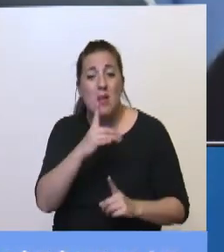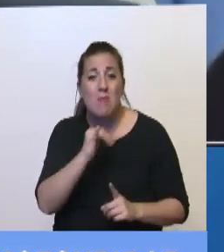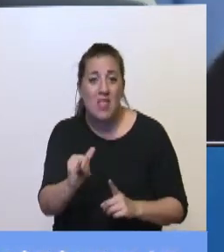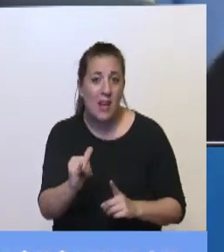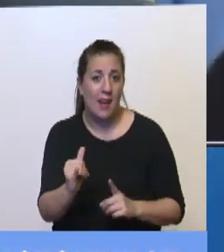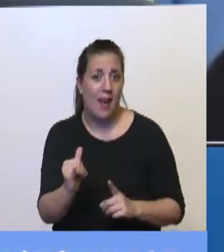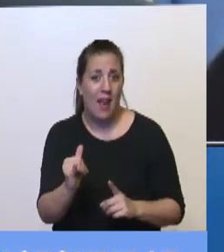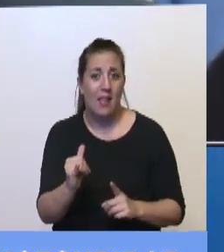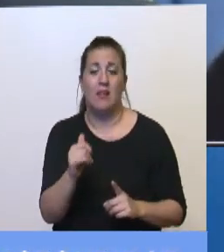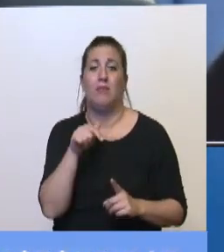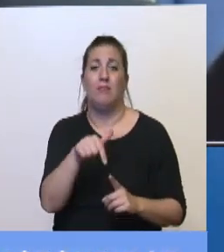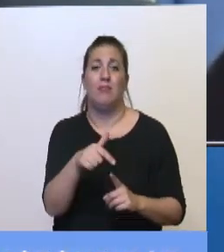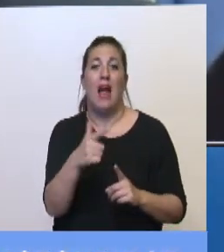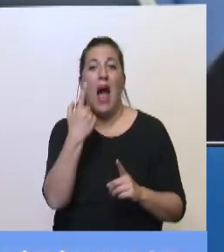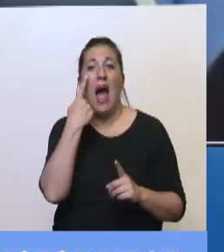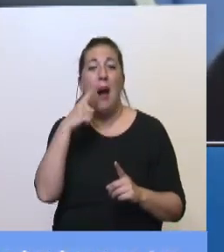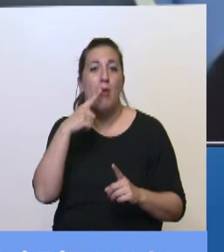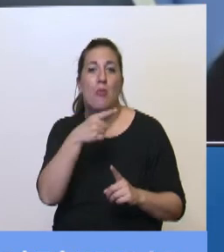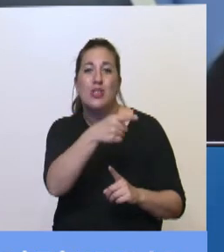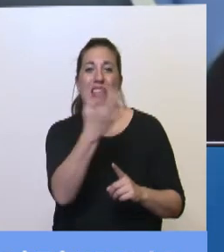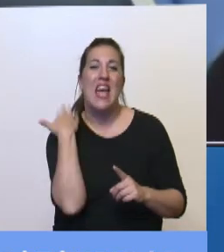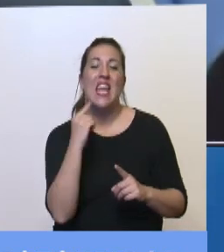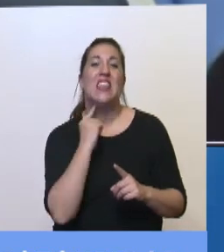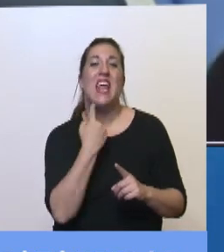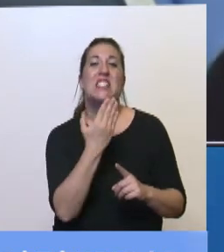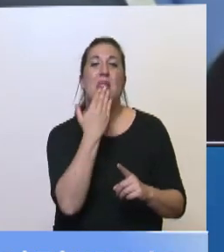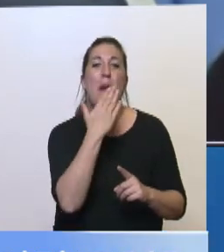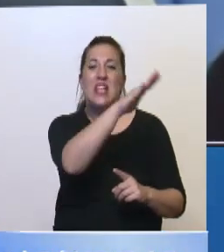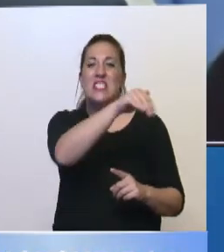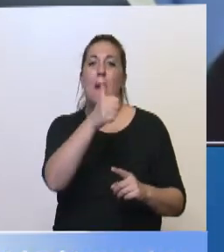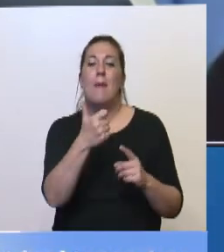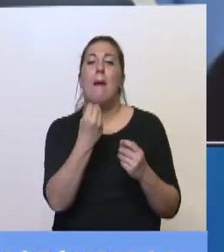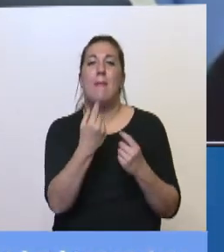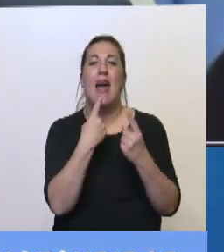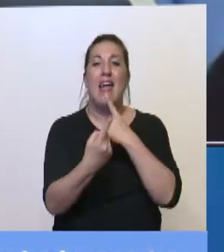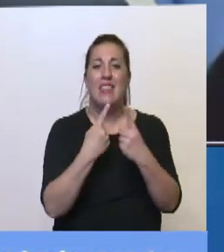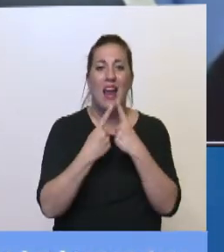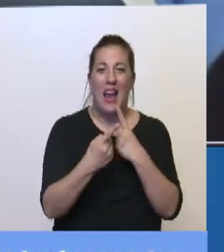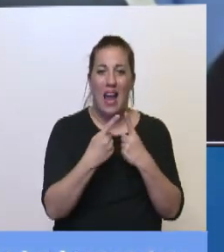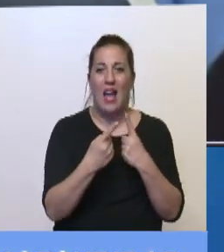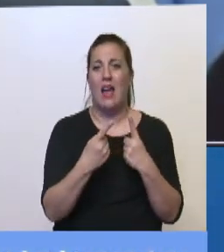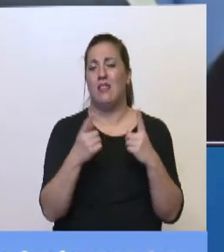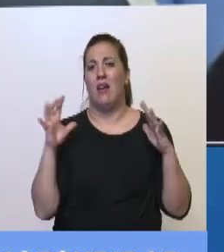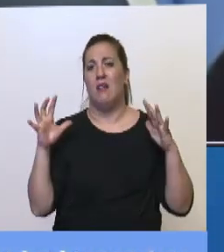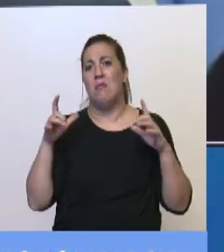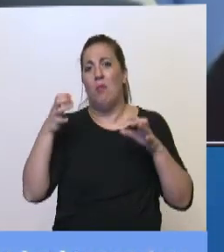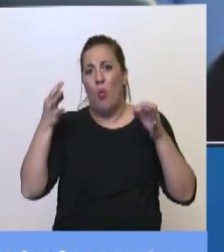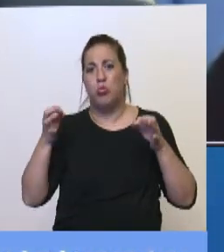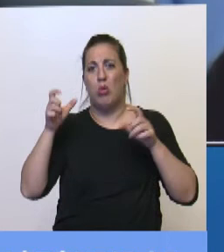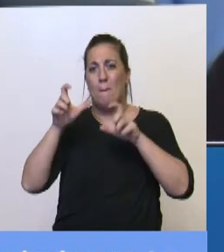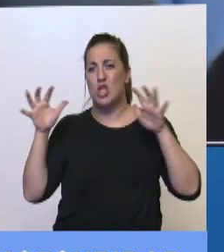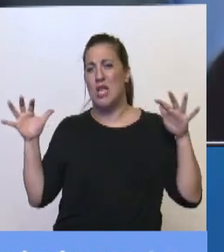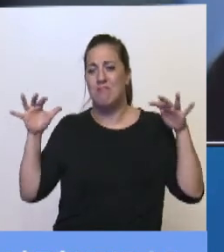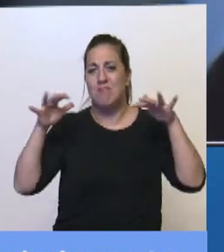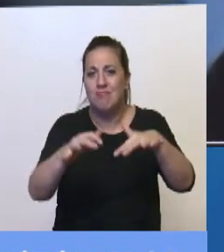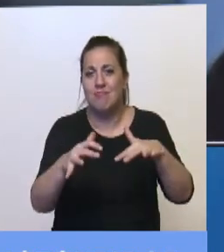citación que le hicieron a usted para el 13 de abril ahí en Comodoro Pi, bueno, fuera esa manifestación impresionante que ocurrió.